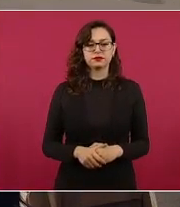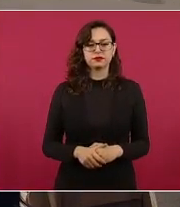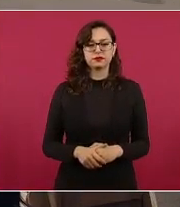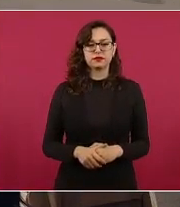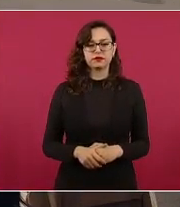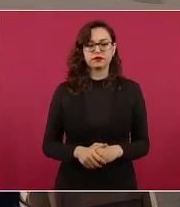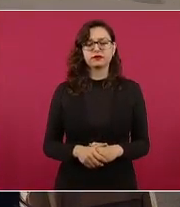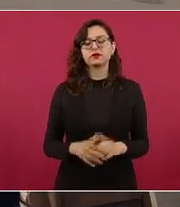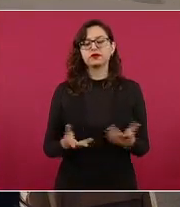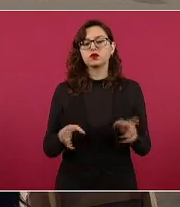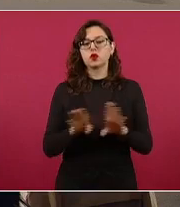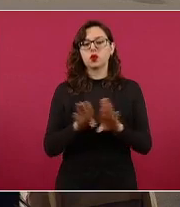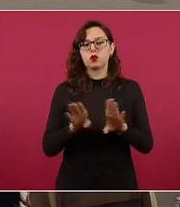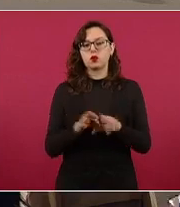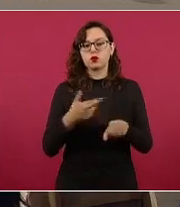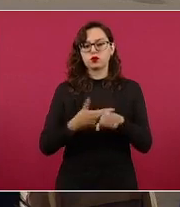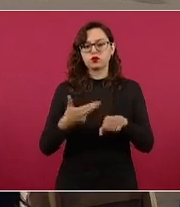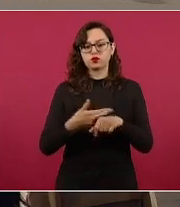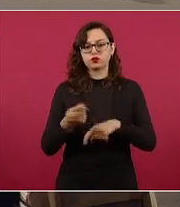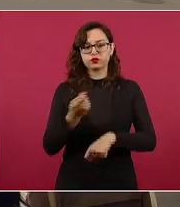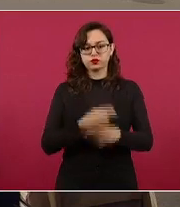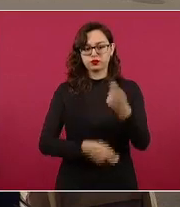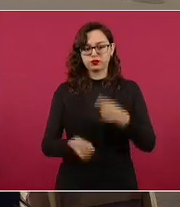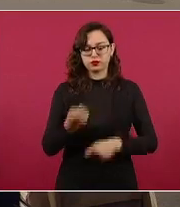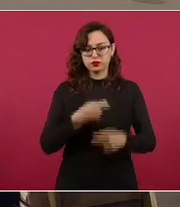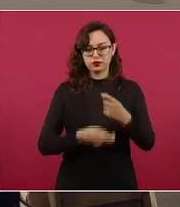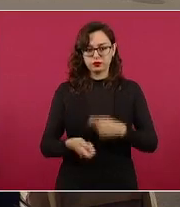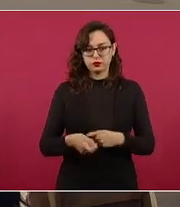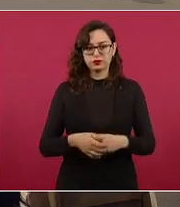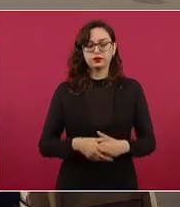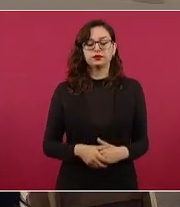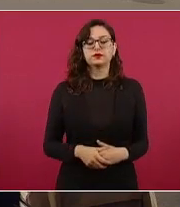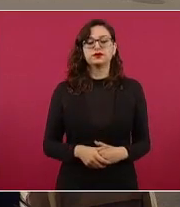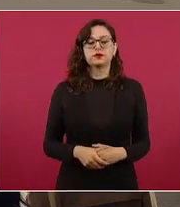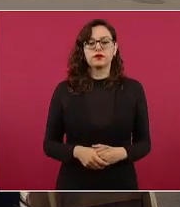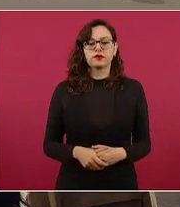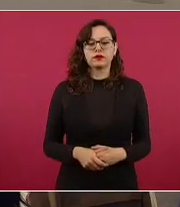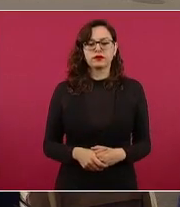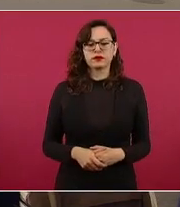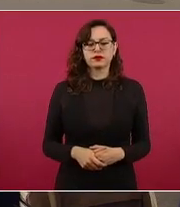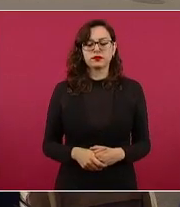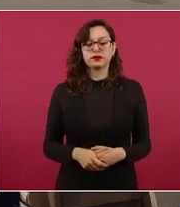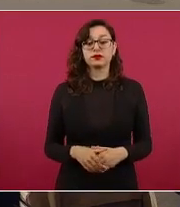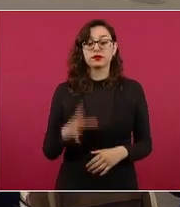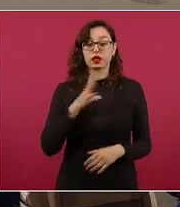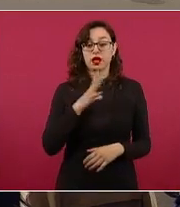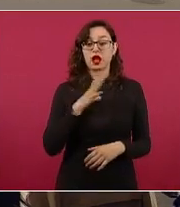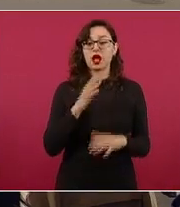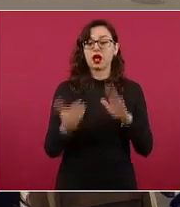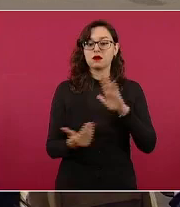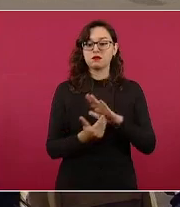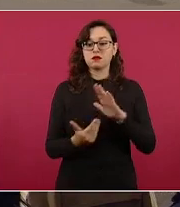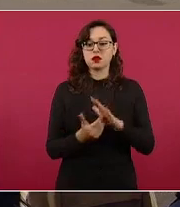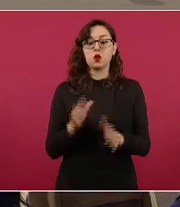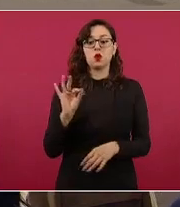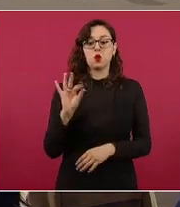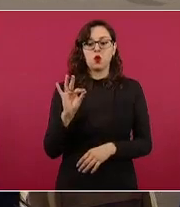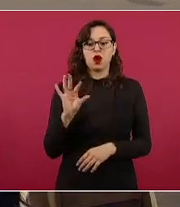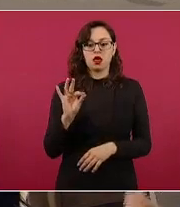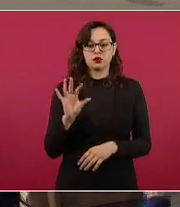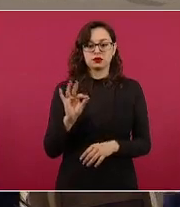mesas de acreditación. Este evento consiste en instalar 40 mesas receptoras en todo el territorio nacional